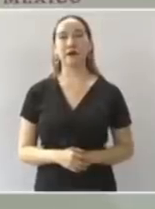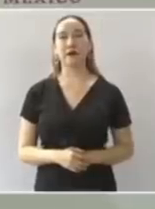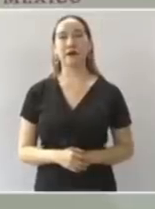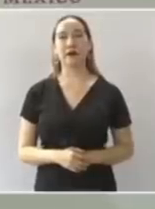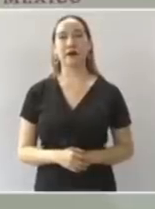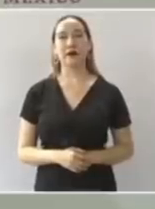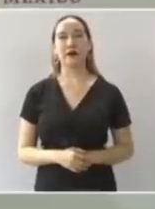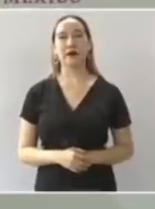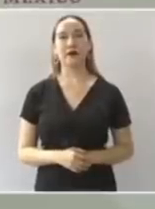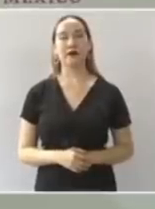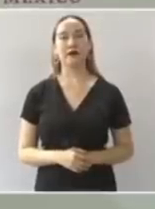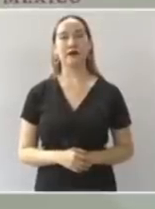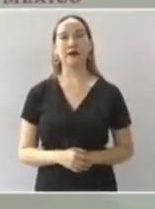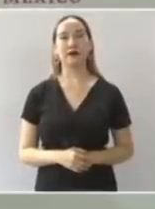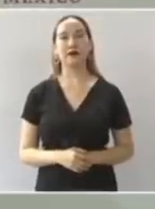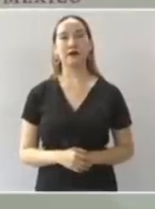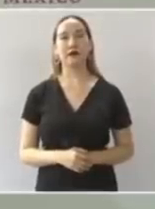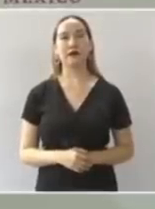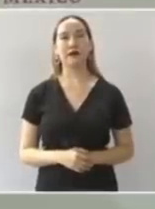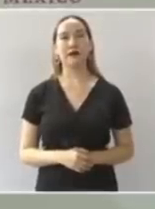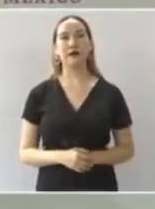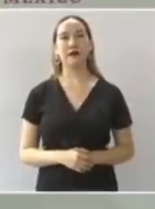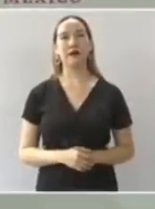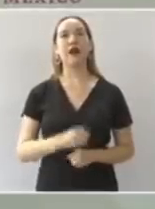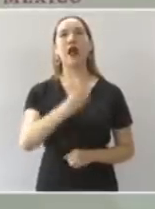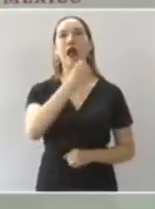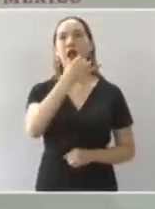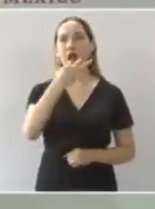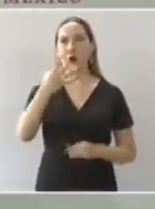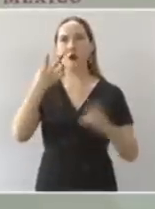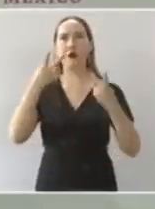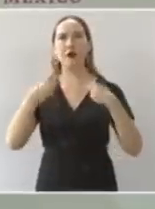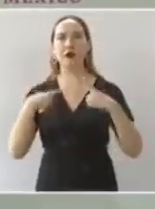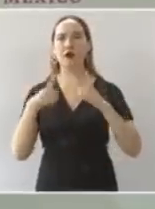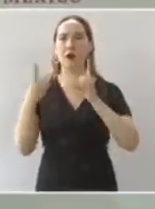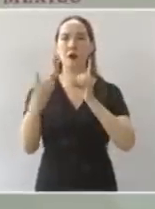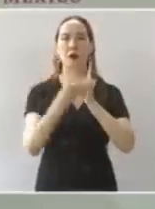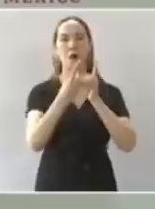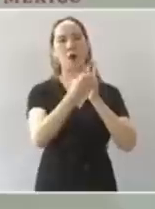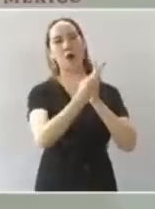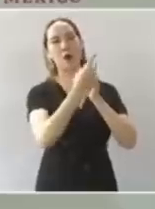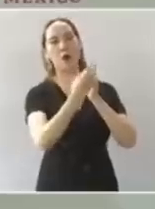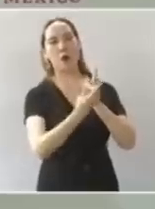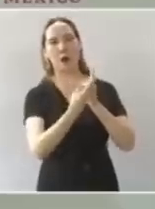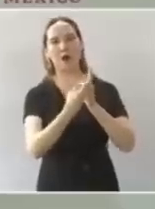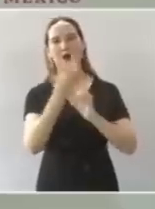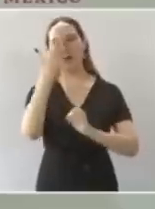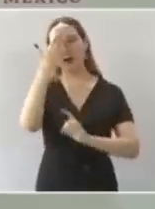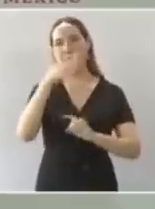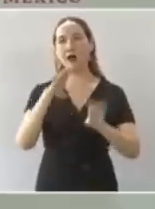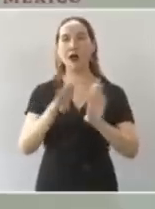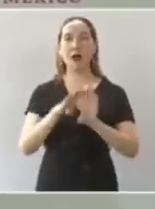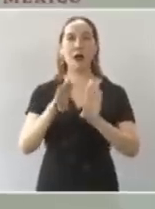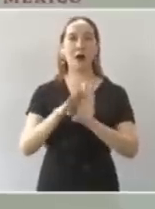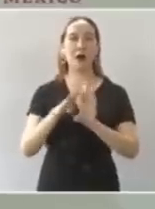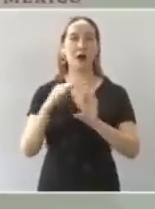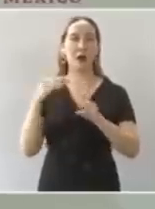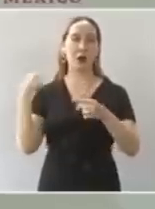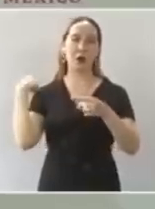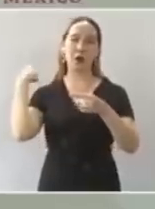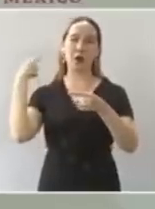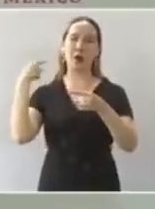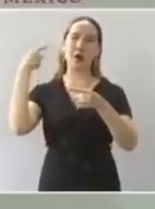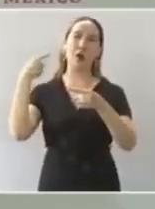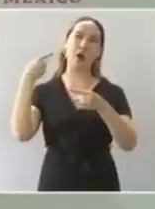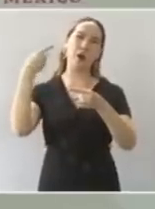Hay algunos cercanos a nosotros, porque esa costumbre viene de